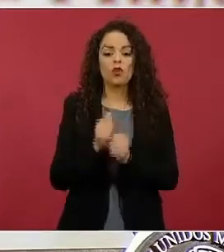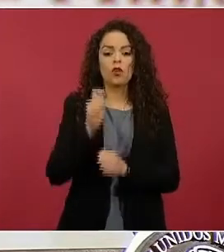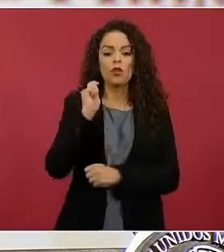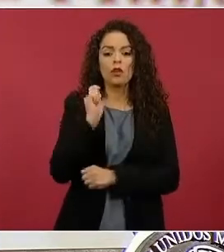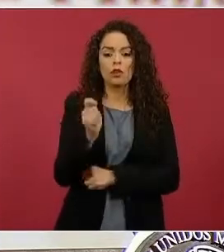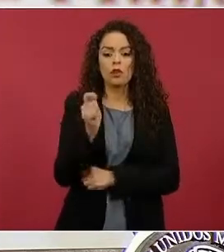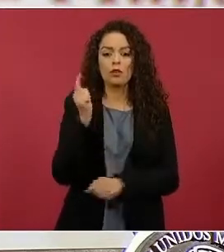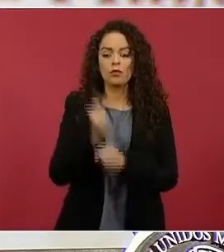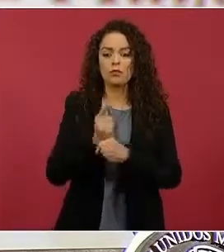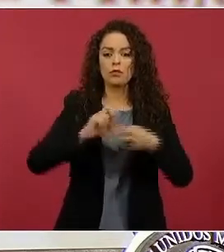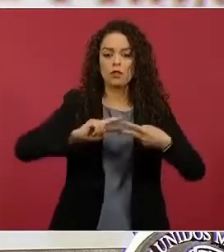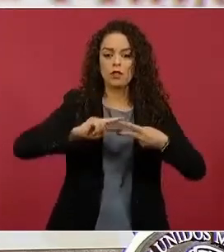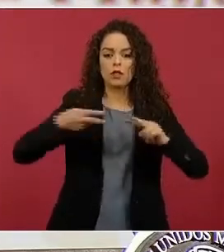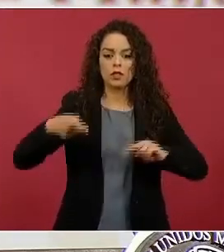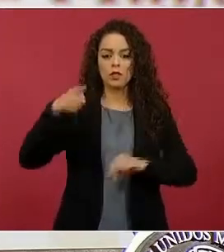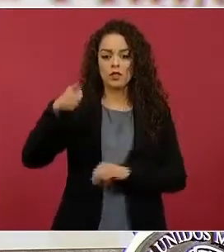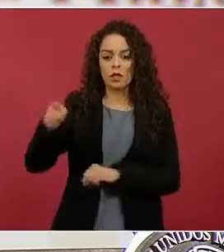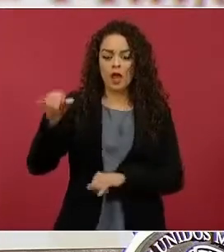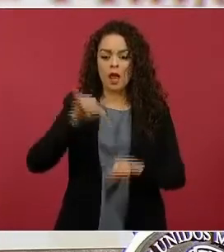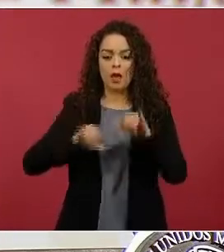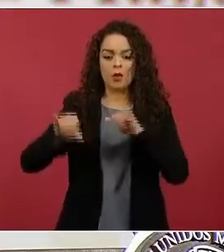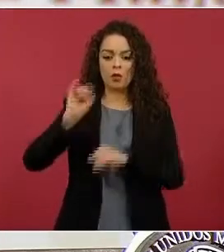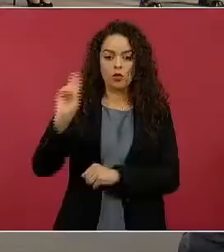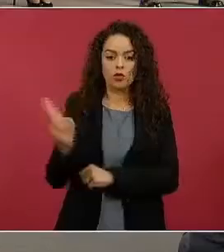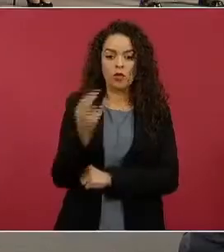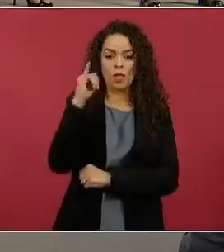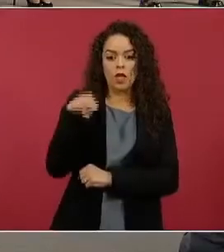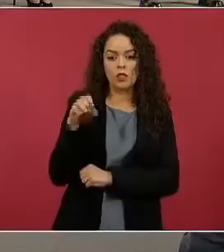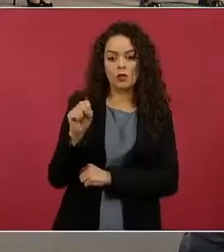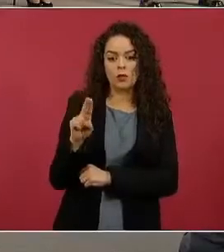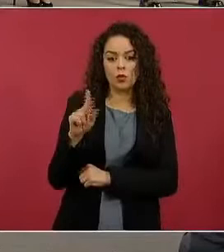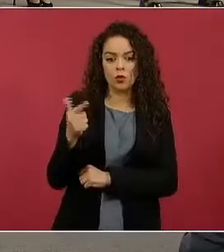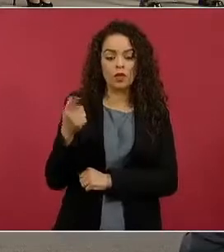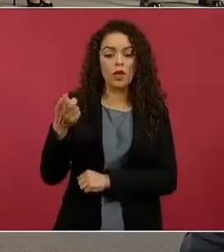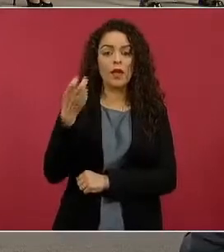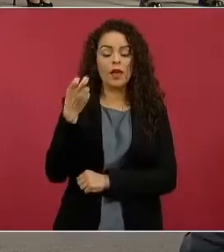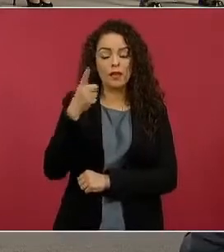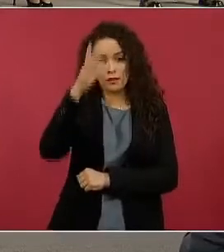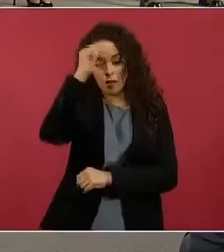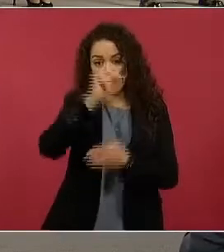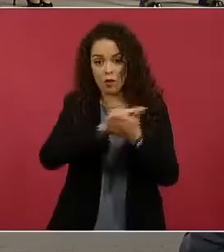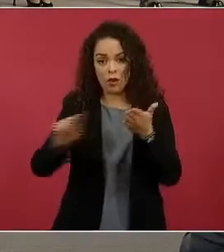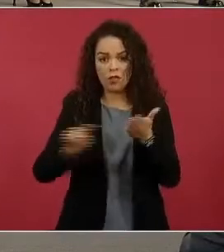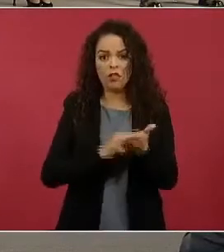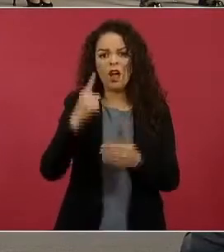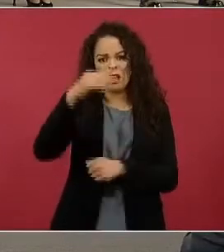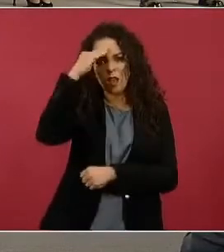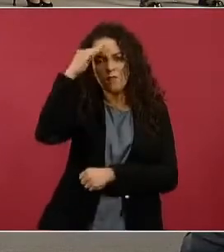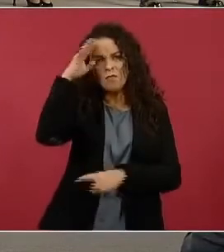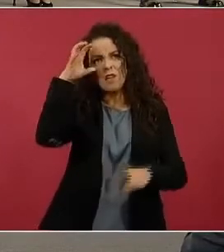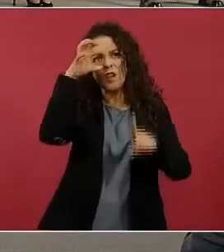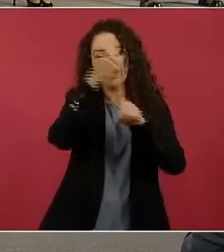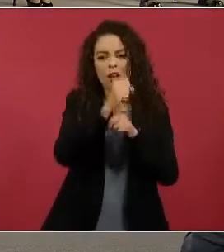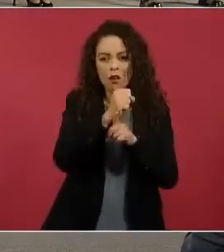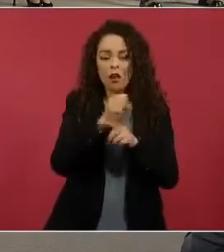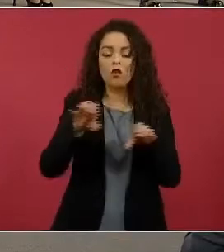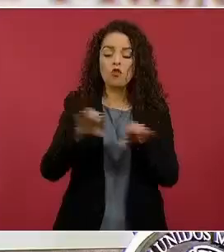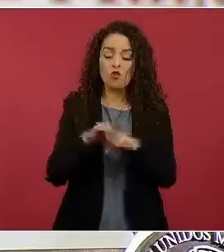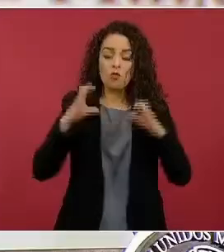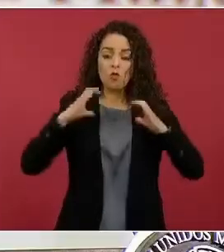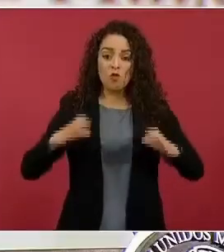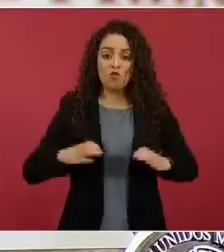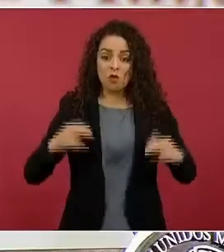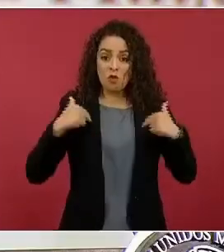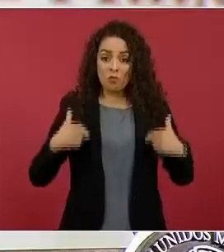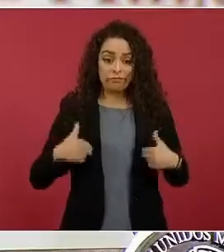Identificación Genética de la Universidad de Innsbruck. El objetivo de este convenio es desarrollar las capacidades de identificación humana